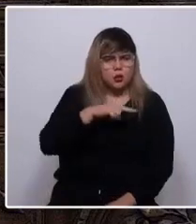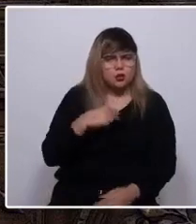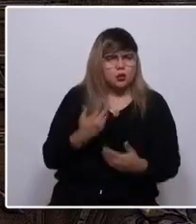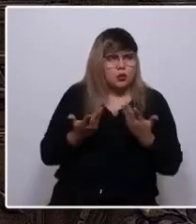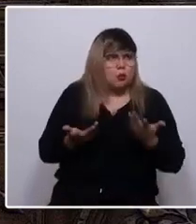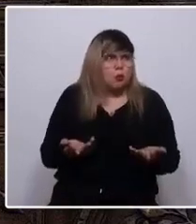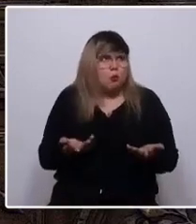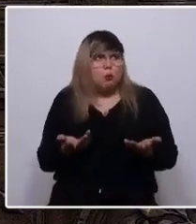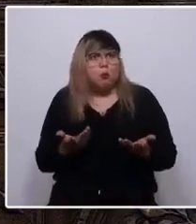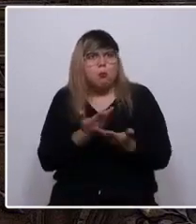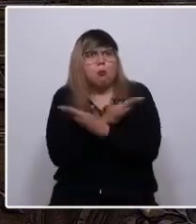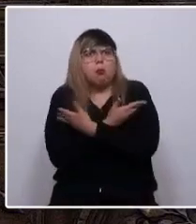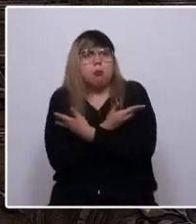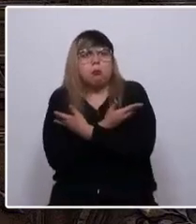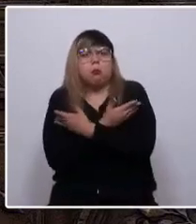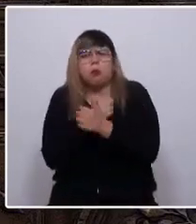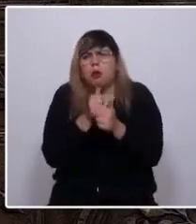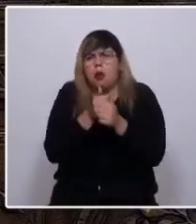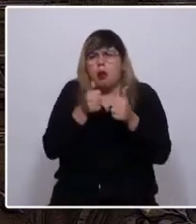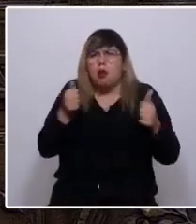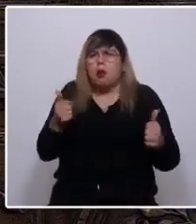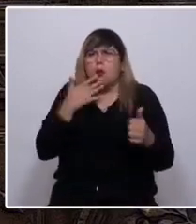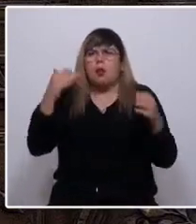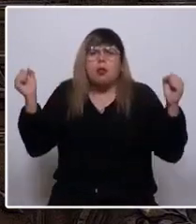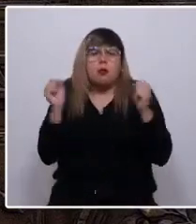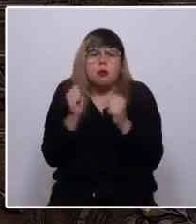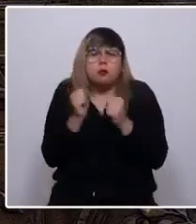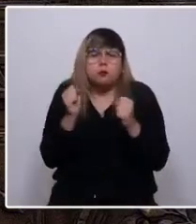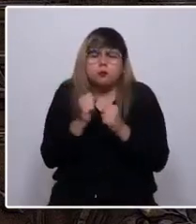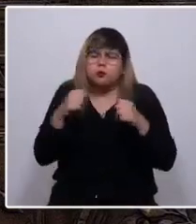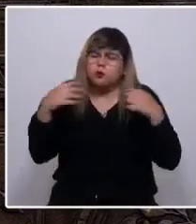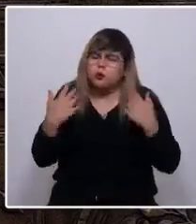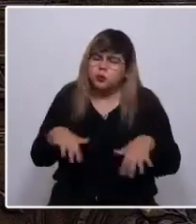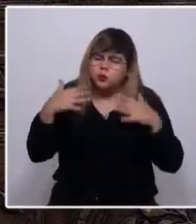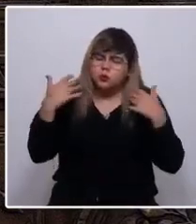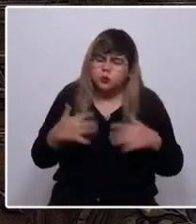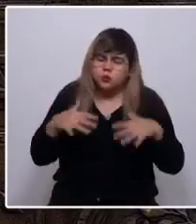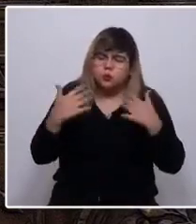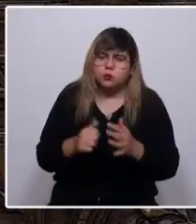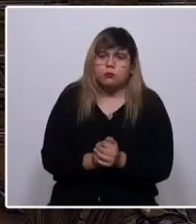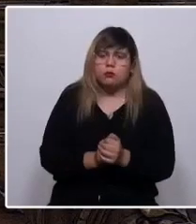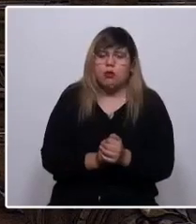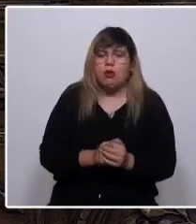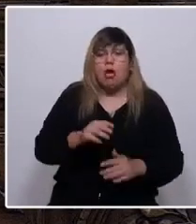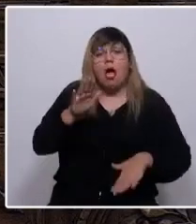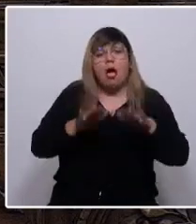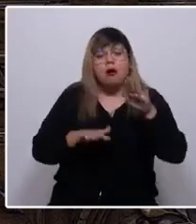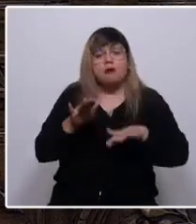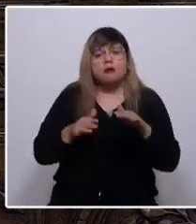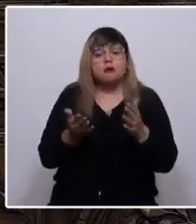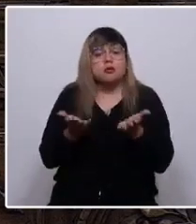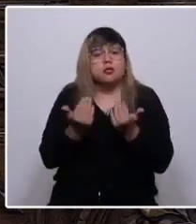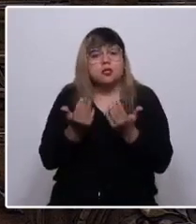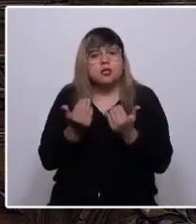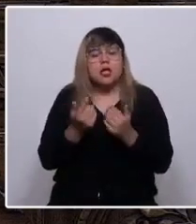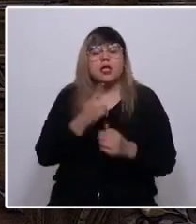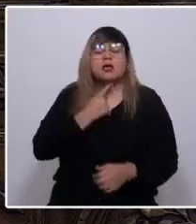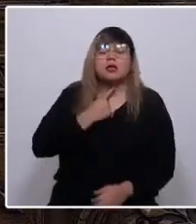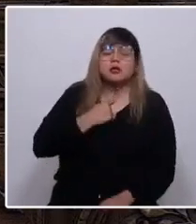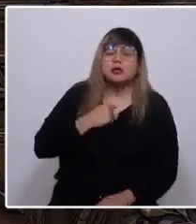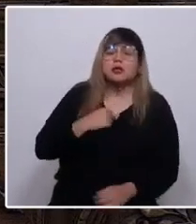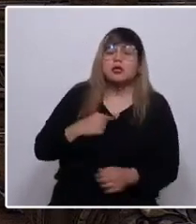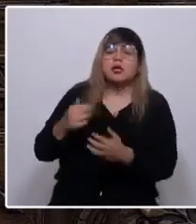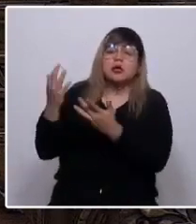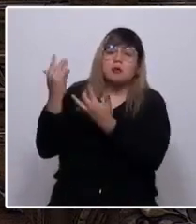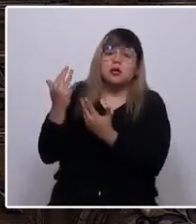quedamos aislados cuando el invierno es demasiado crudo. Tal vez nuestras necesidades, anhelos y esperanzas